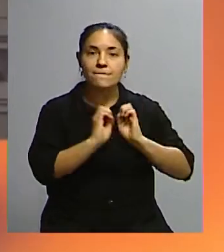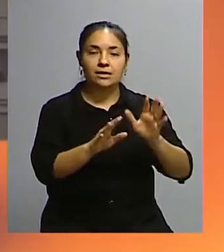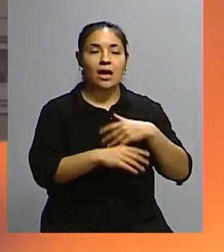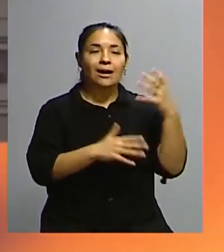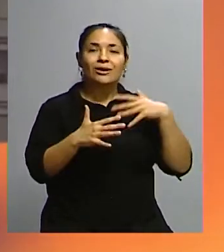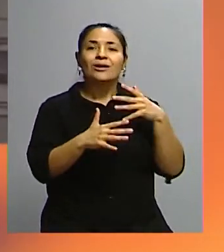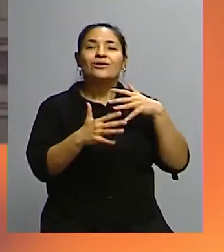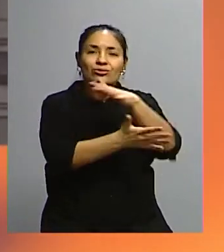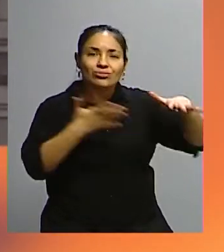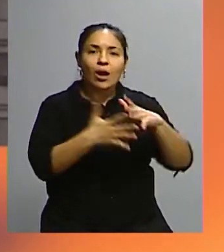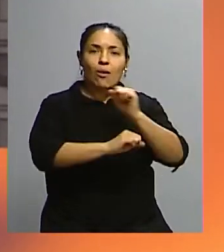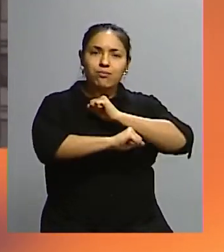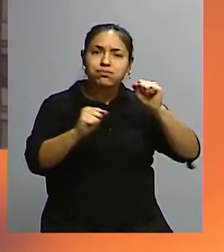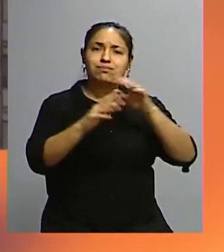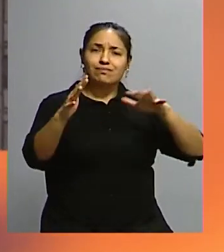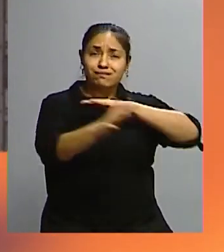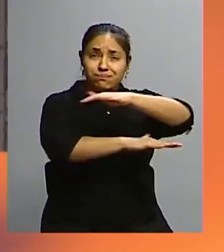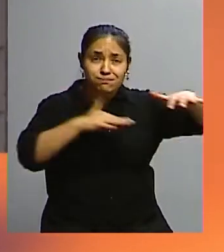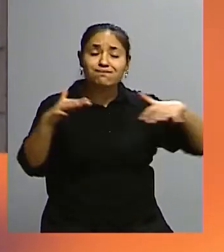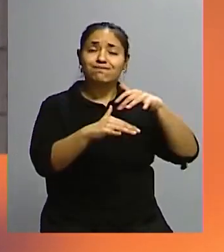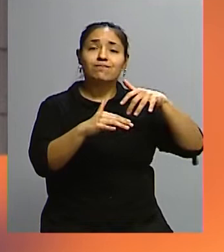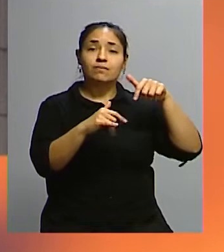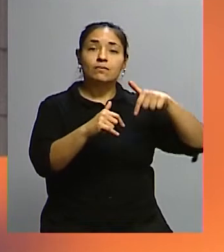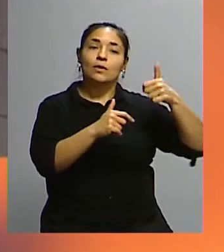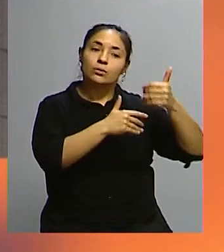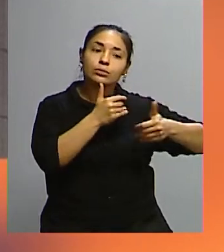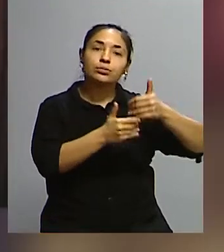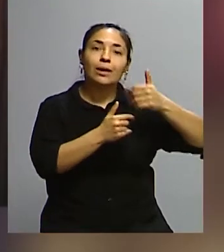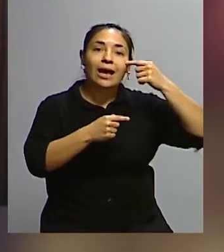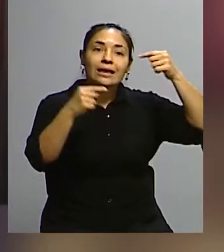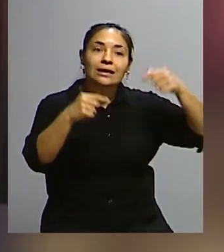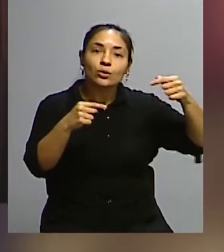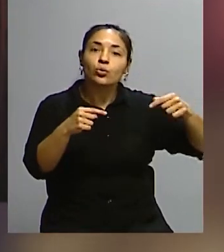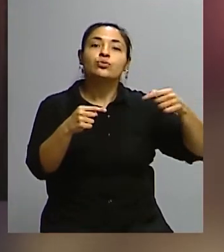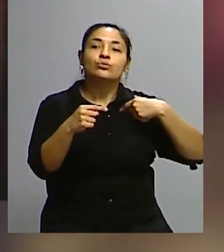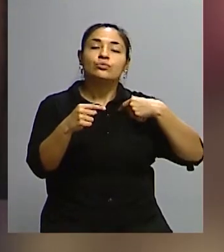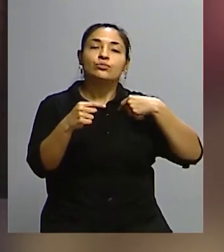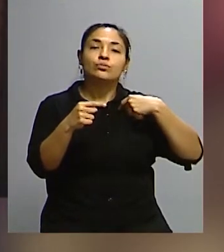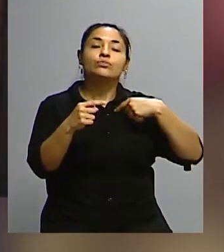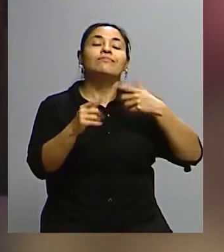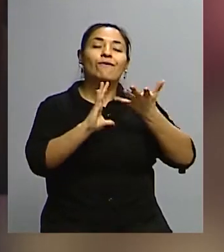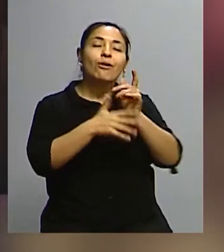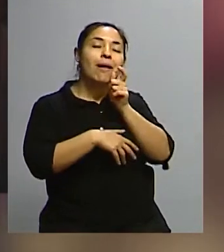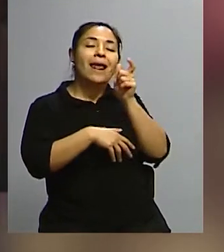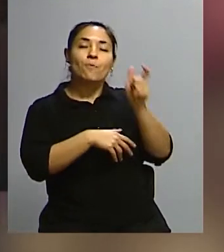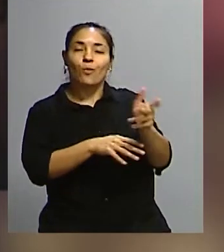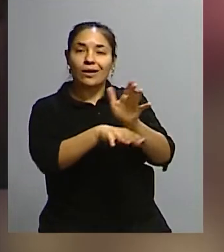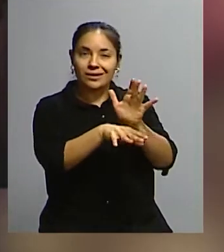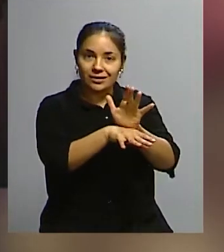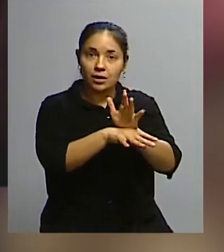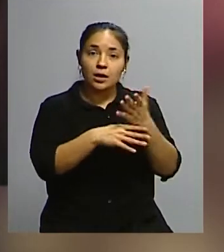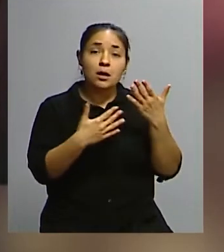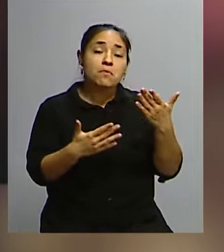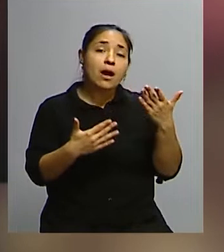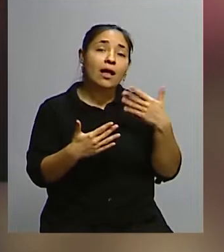fue conducido a nivel institucional con esta respuesta que puede terminar o no